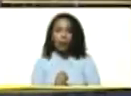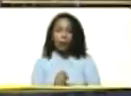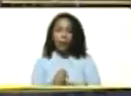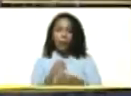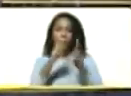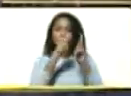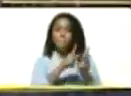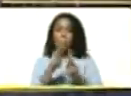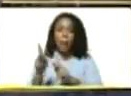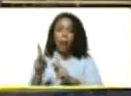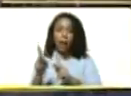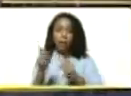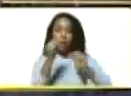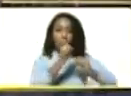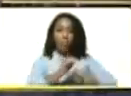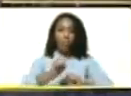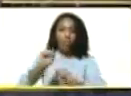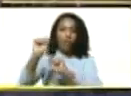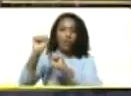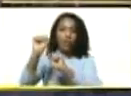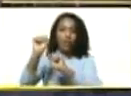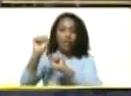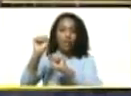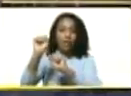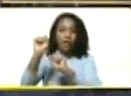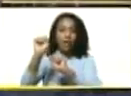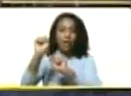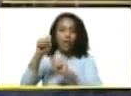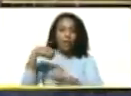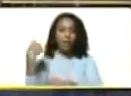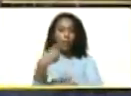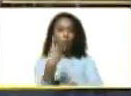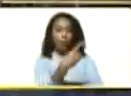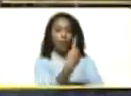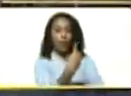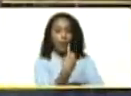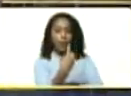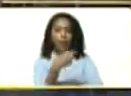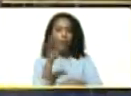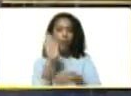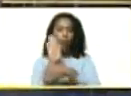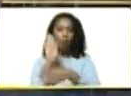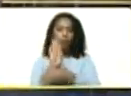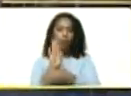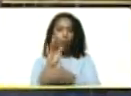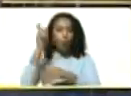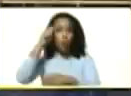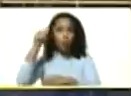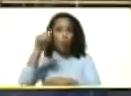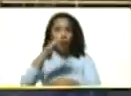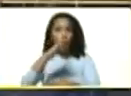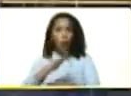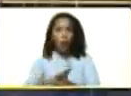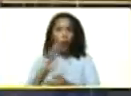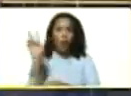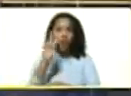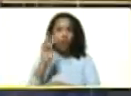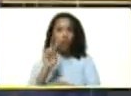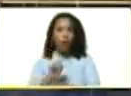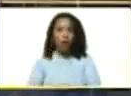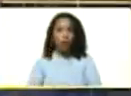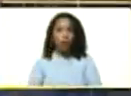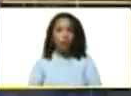Plan Antibúmeram de protección al pueblo de Venezuela.